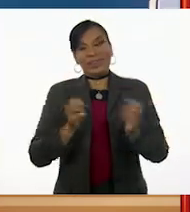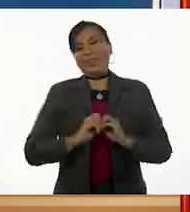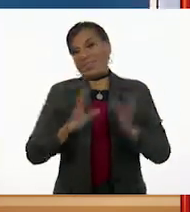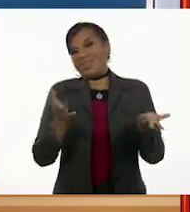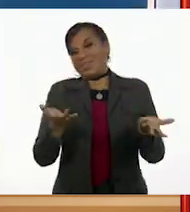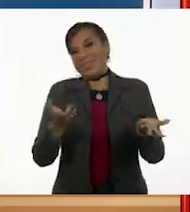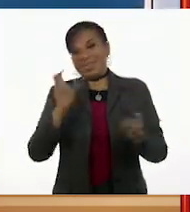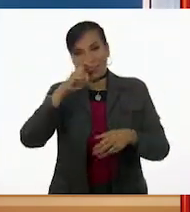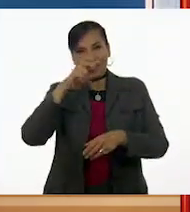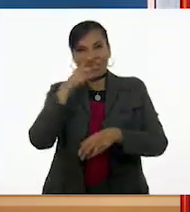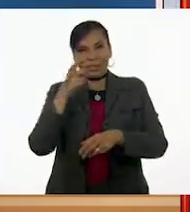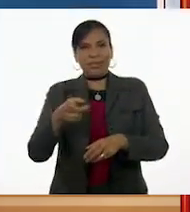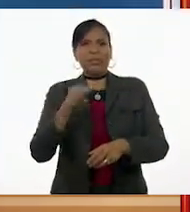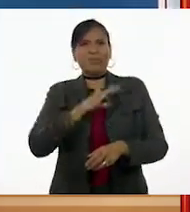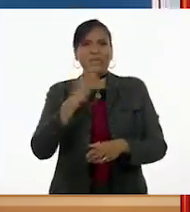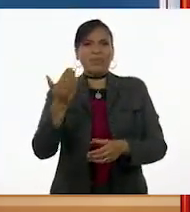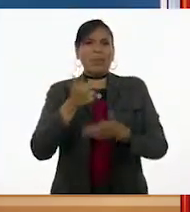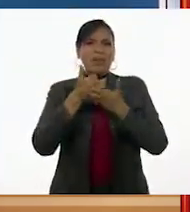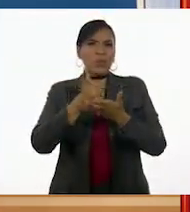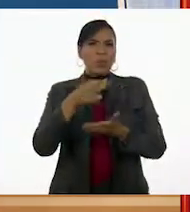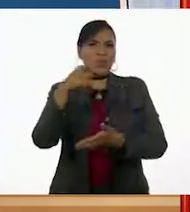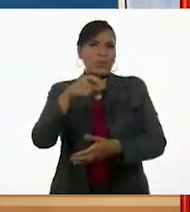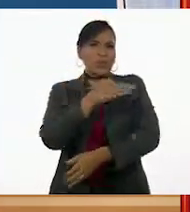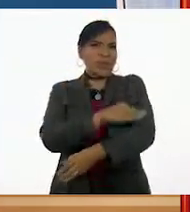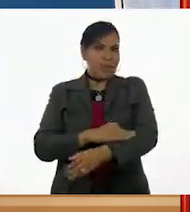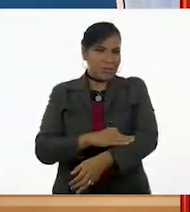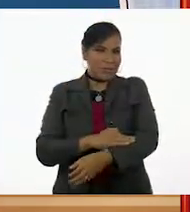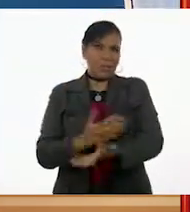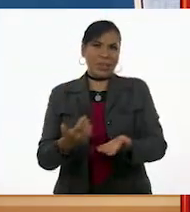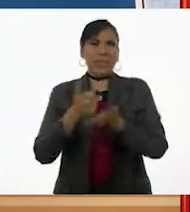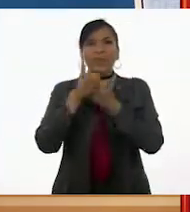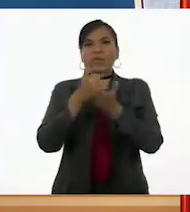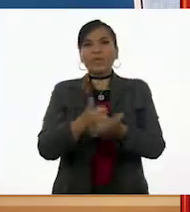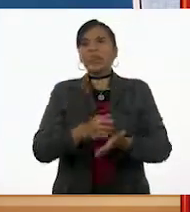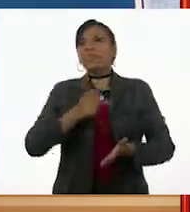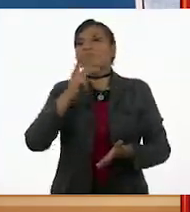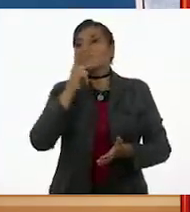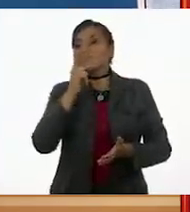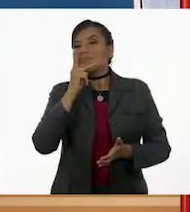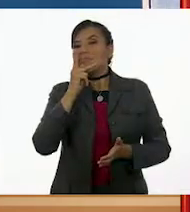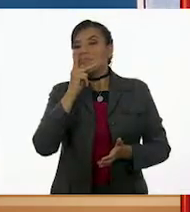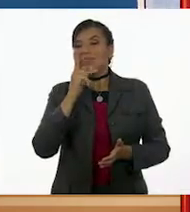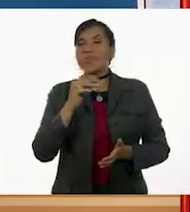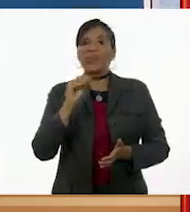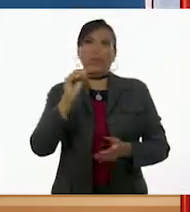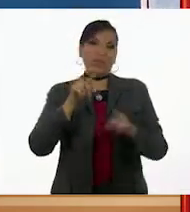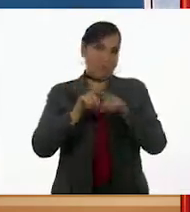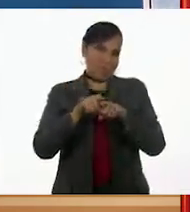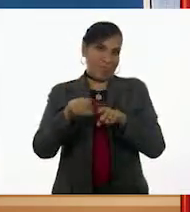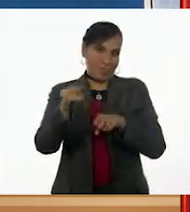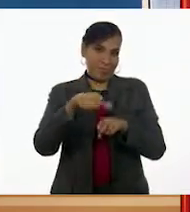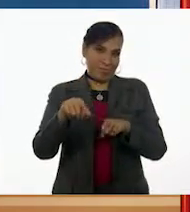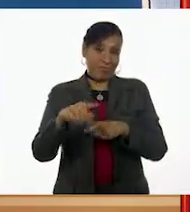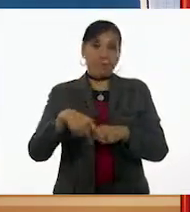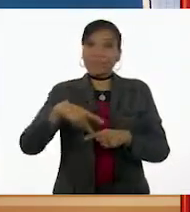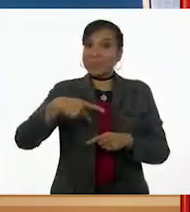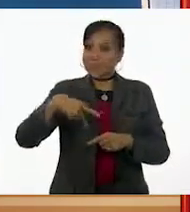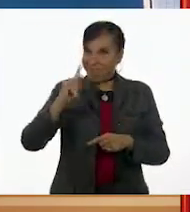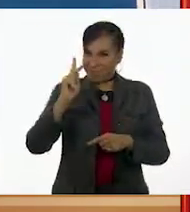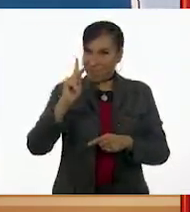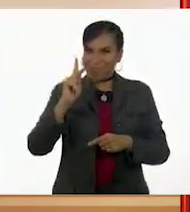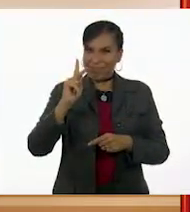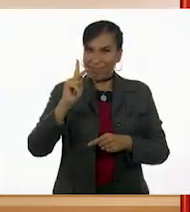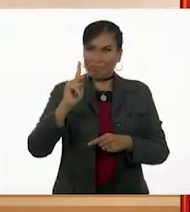claro. Te pueden pedir que ayudes a tu familia, que ayudes a tu papá y a tu hermana. Pero